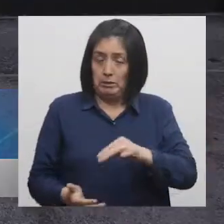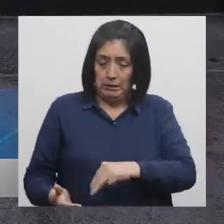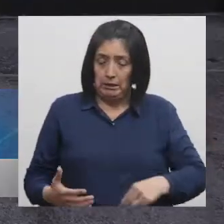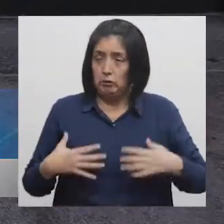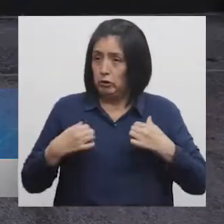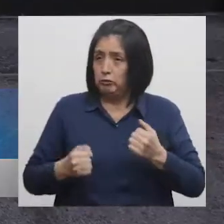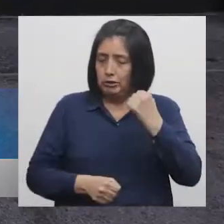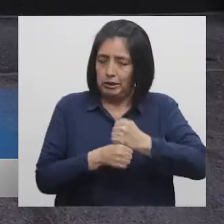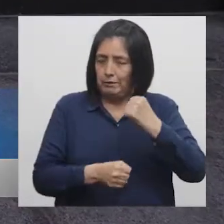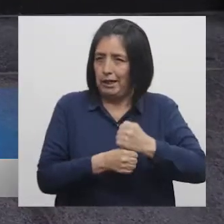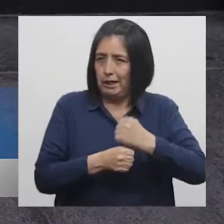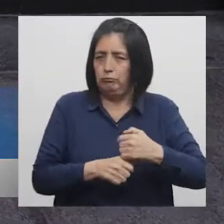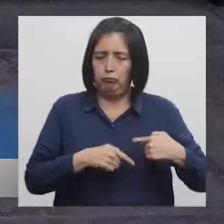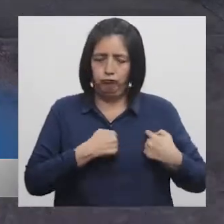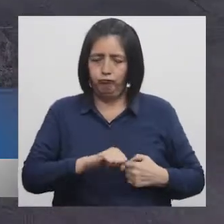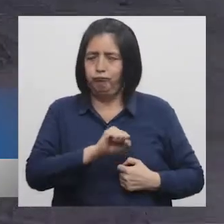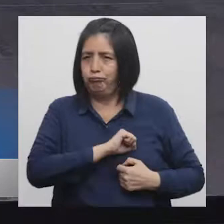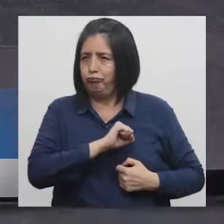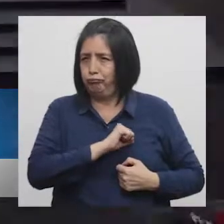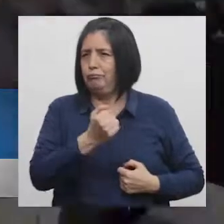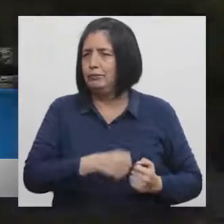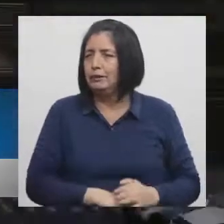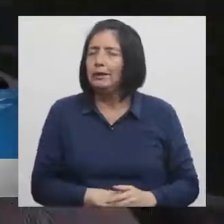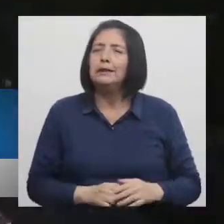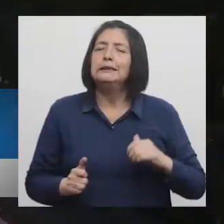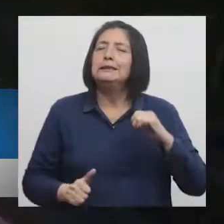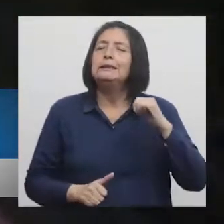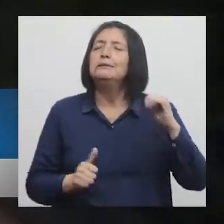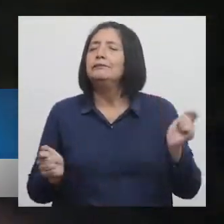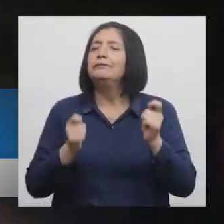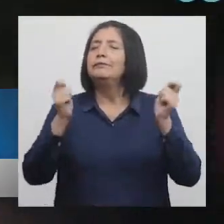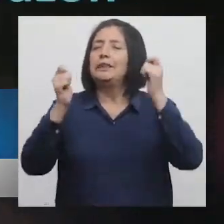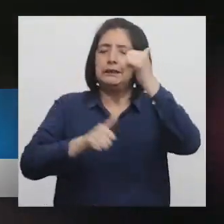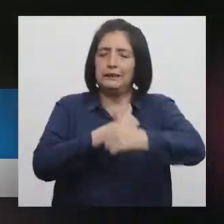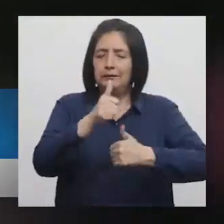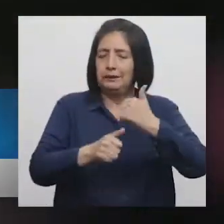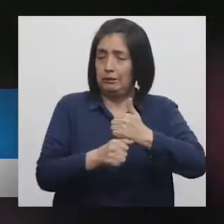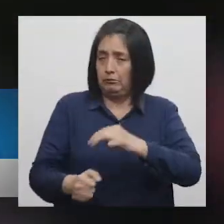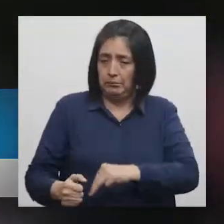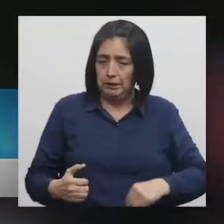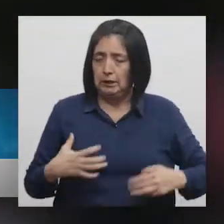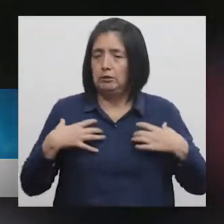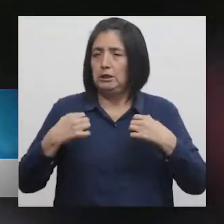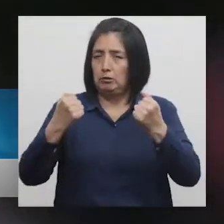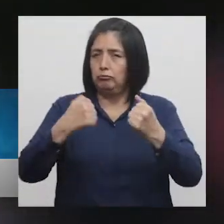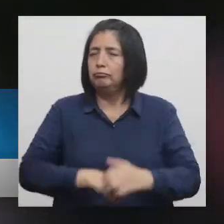trabajamos con el corazón. Feliz aniversario, Ministerio de Salud.